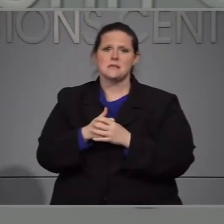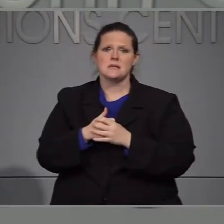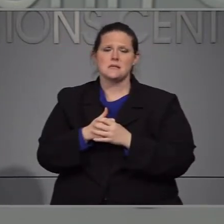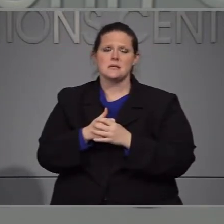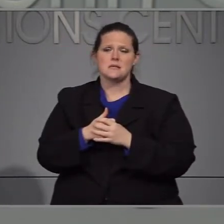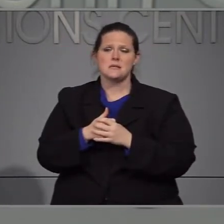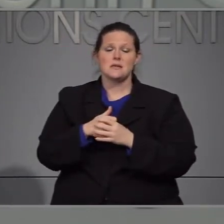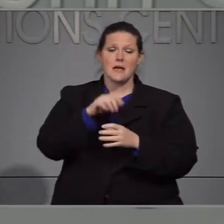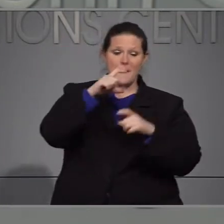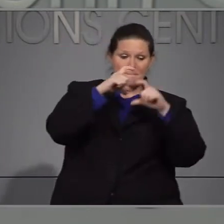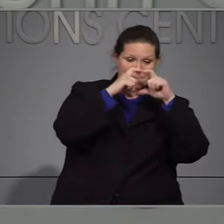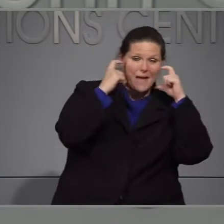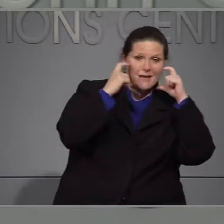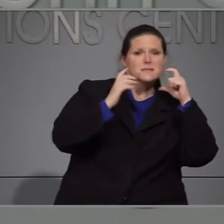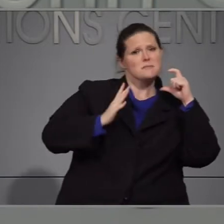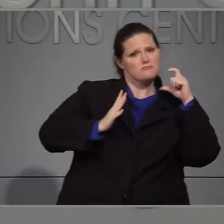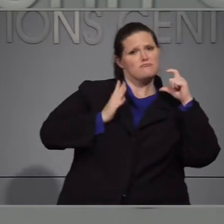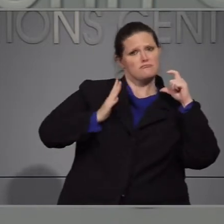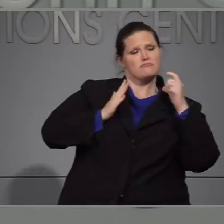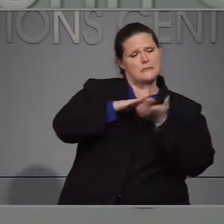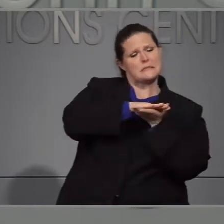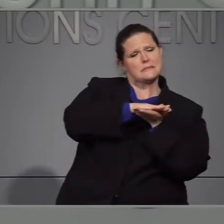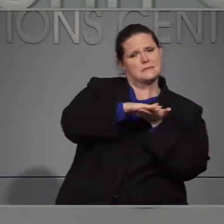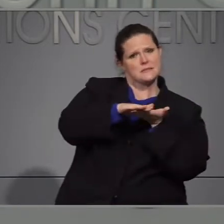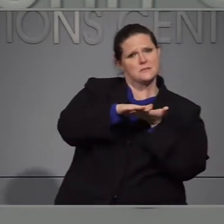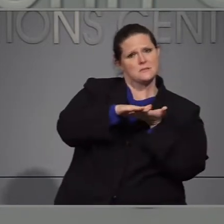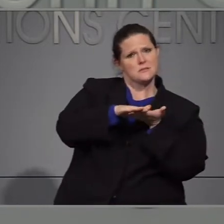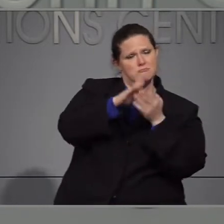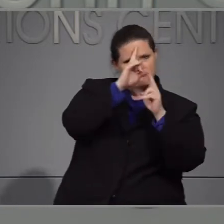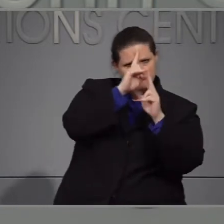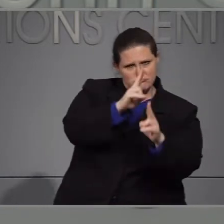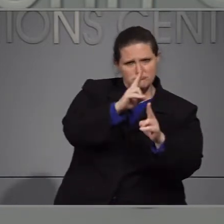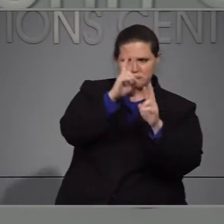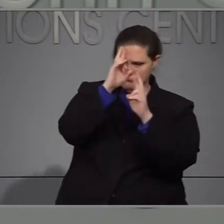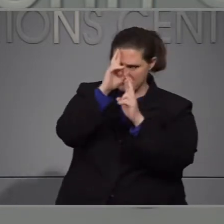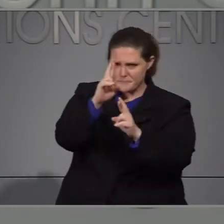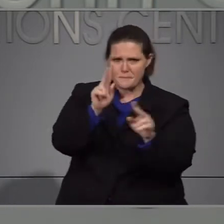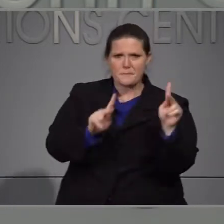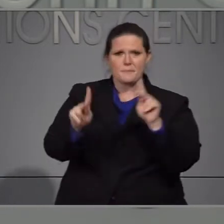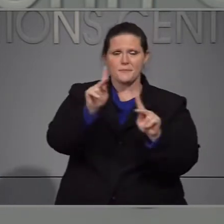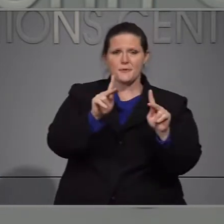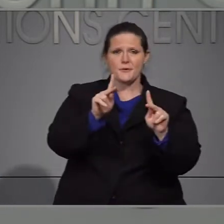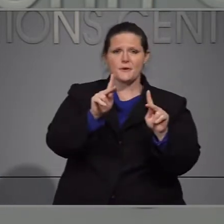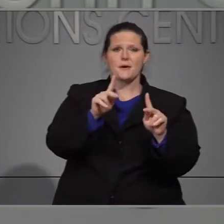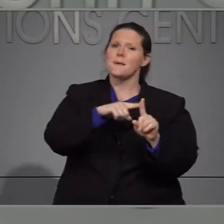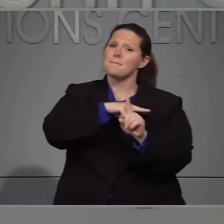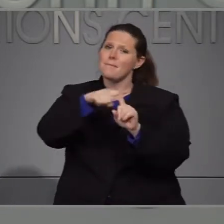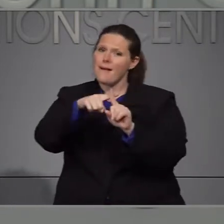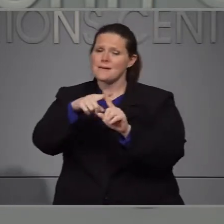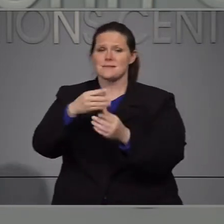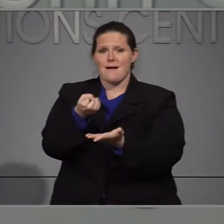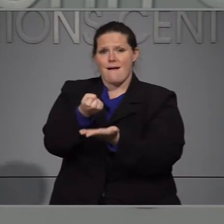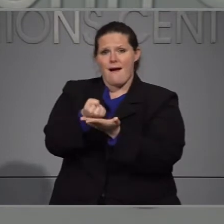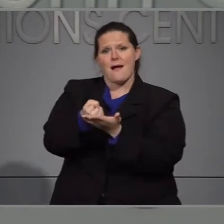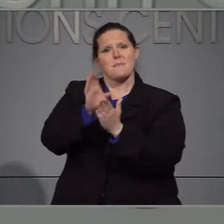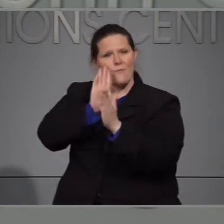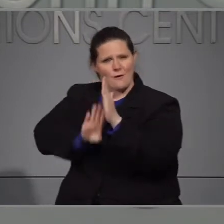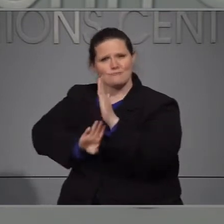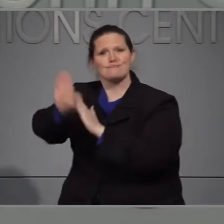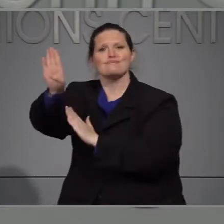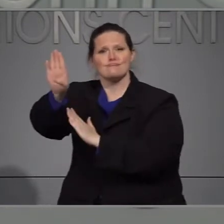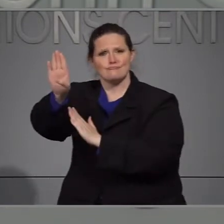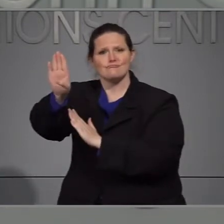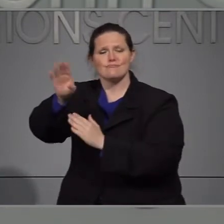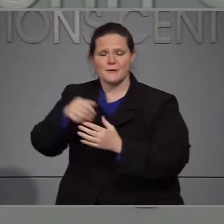cubrebocas es lo más decente y respetuoso que podemos hacer. También es la mejor manera de impulsar la economía.